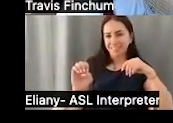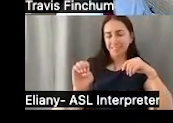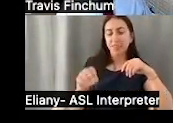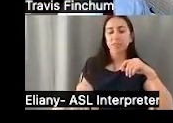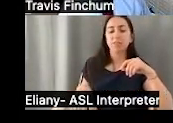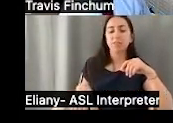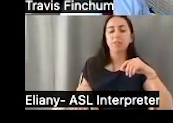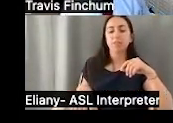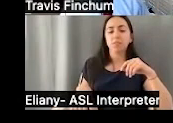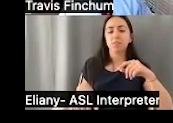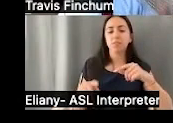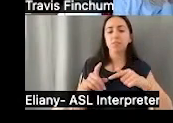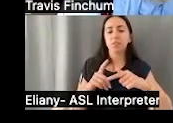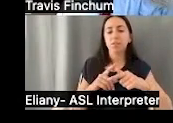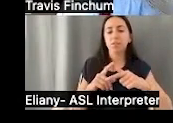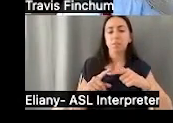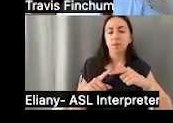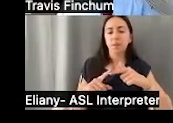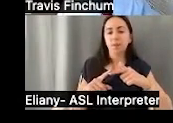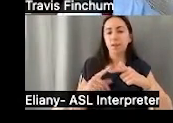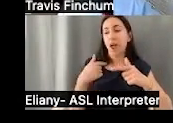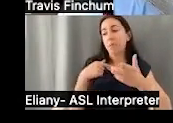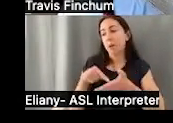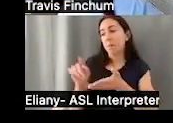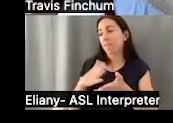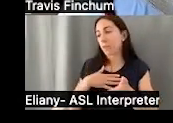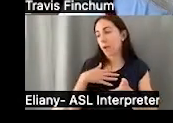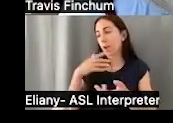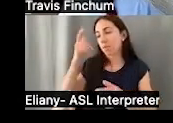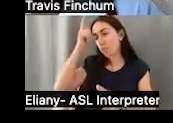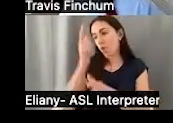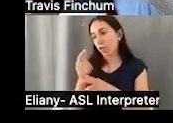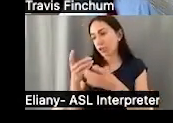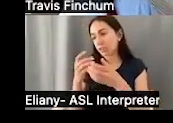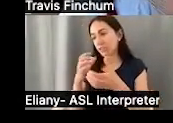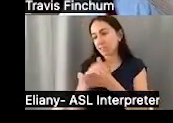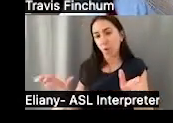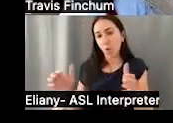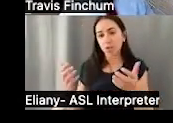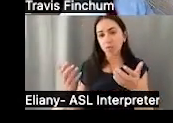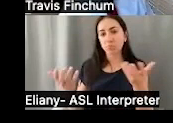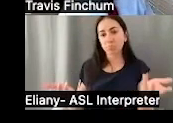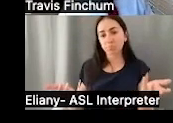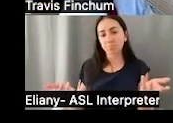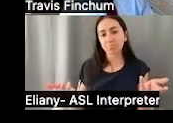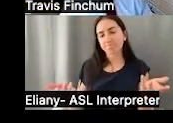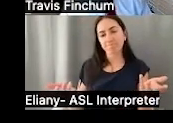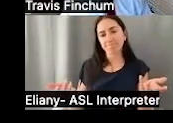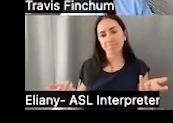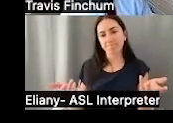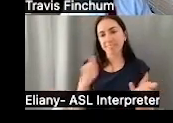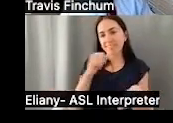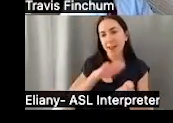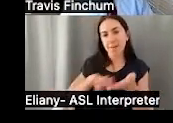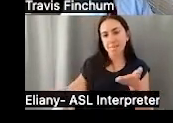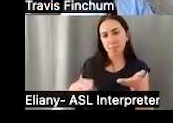gasto cualificado por incapacidad que lo pagaría el beneficiario. Por ejemplo, una excepción sería voy a pagar el divorcio de mi